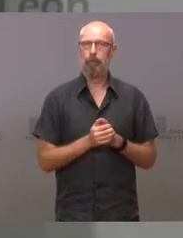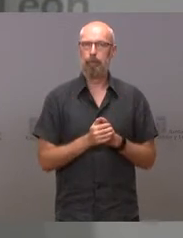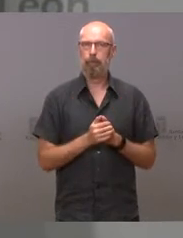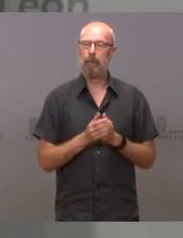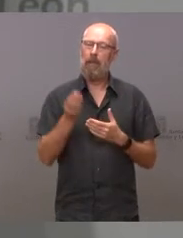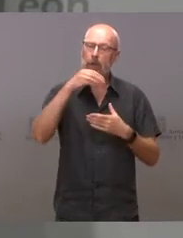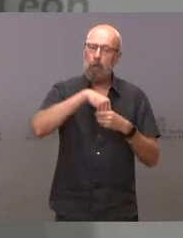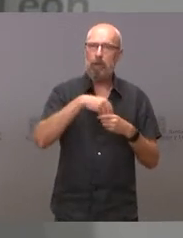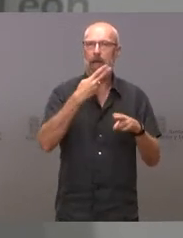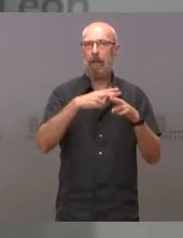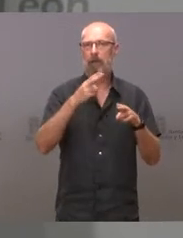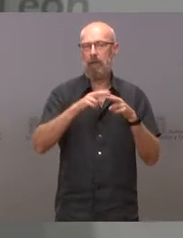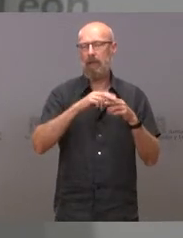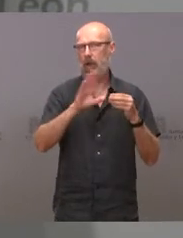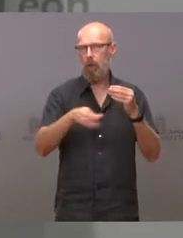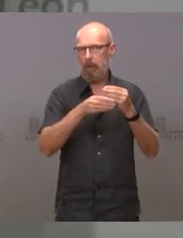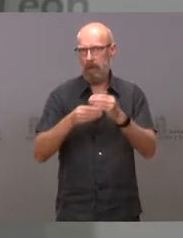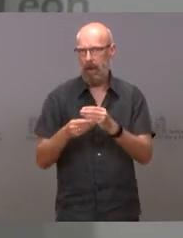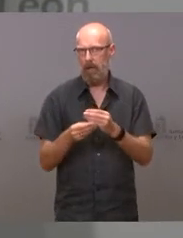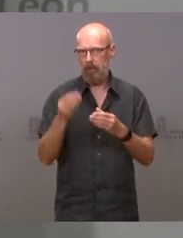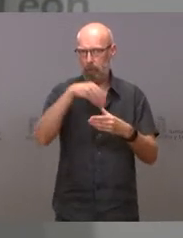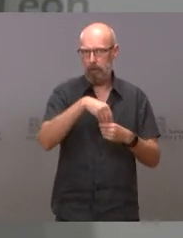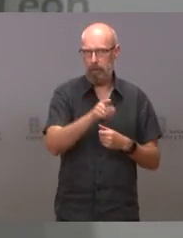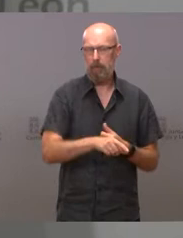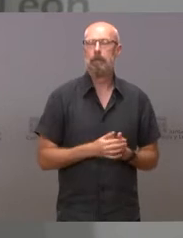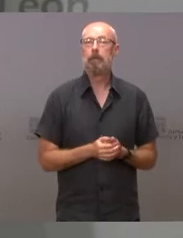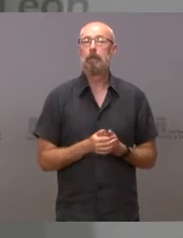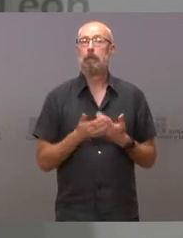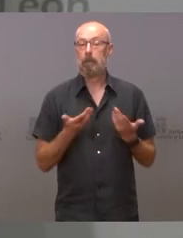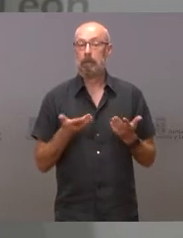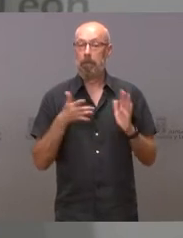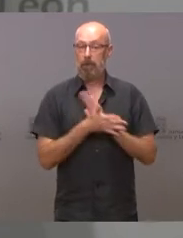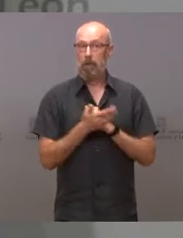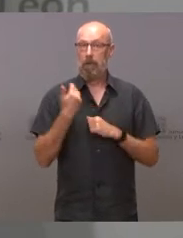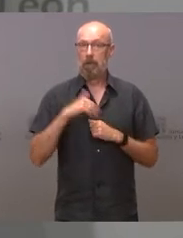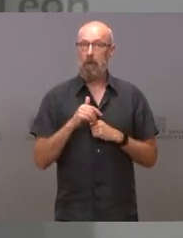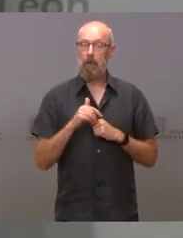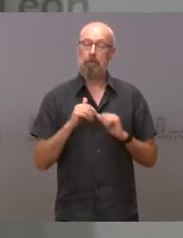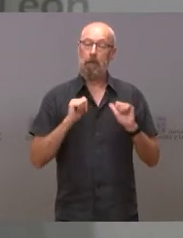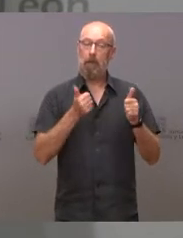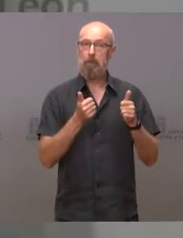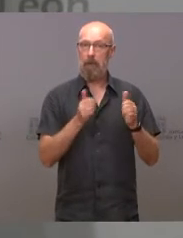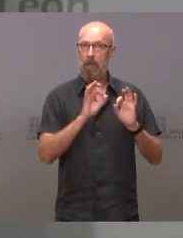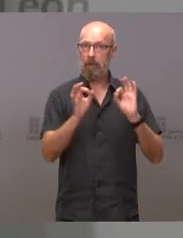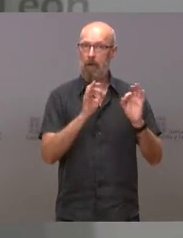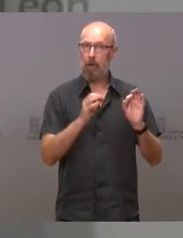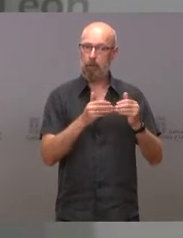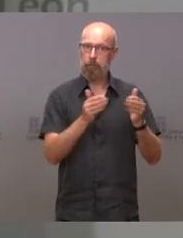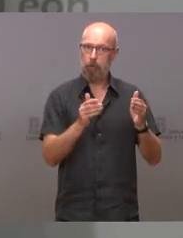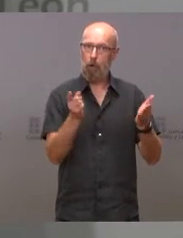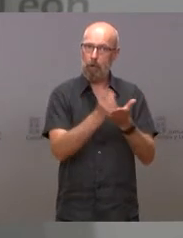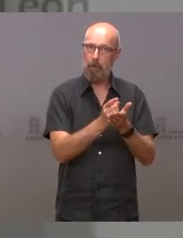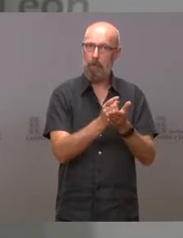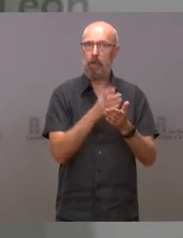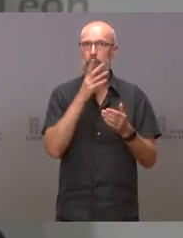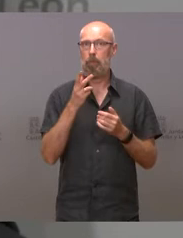actividades complementarias. De esta manera, se retoma de nuevo la celebración de este certamen que quedó interrumpido en el año